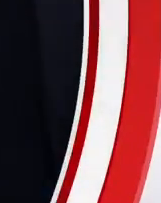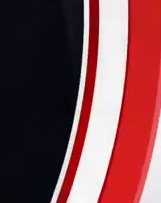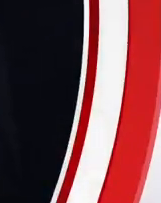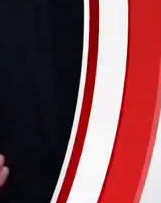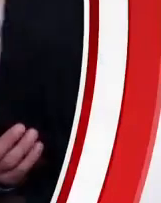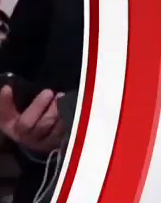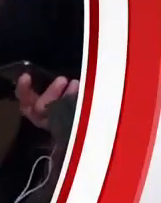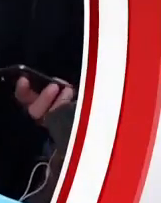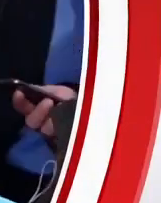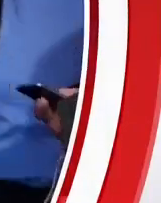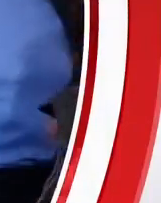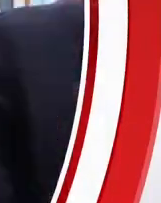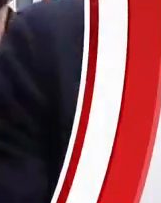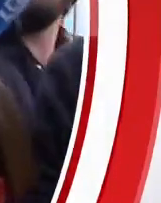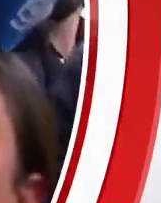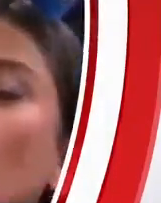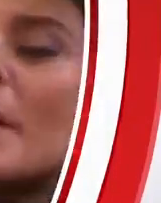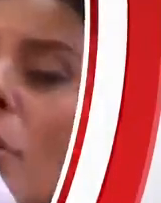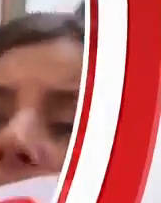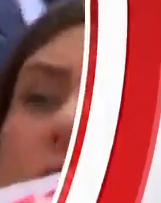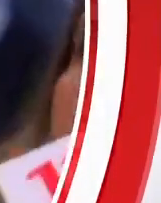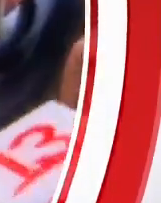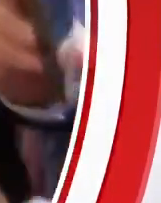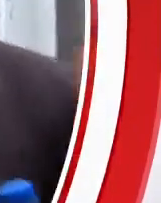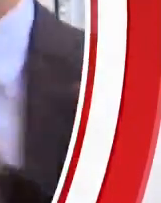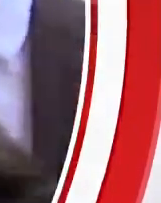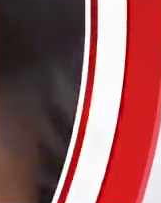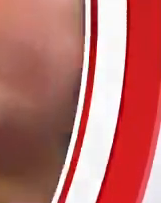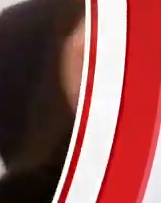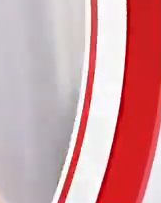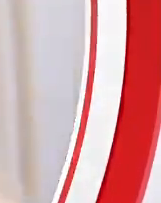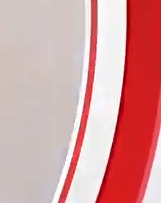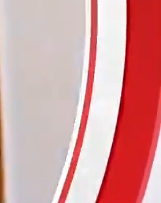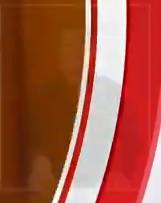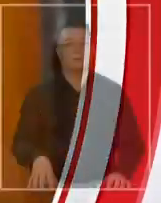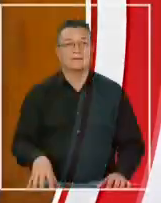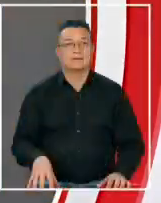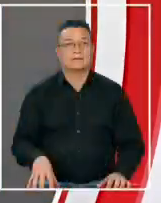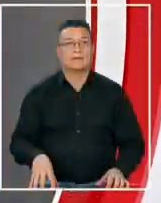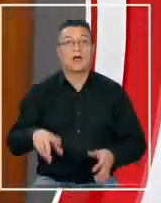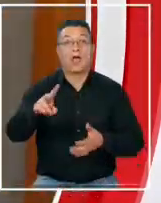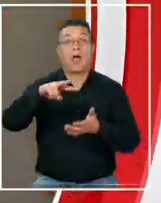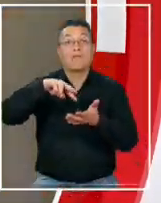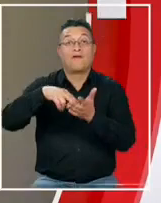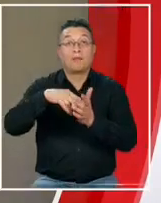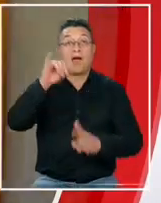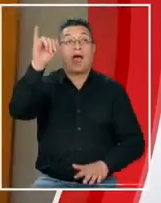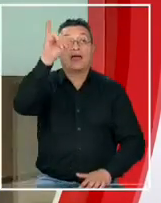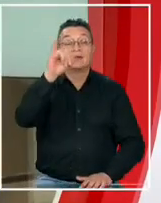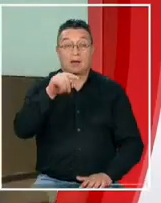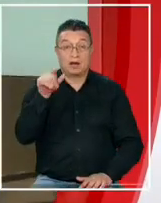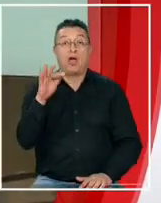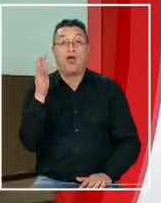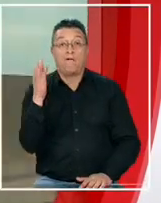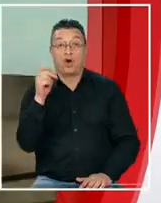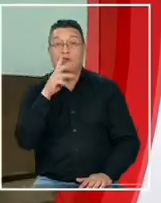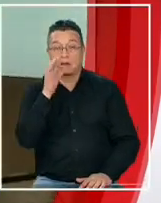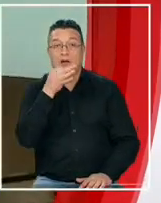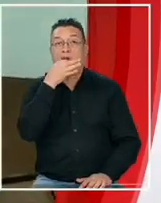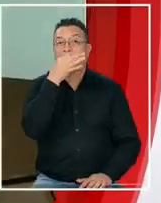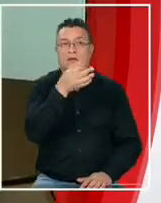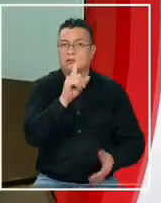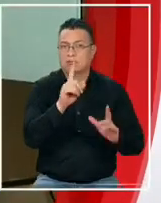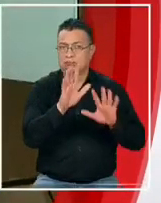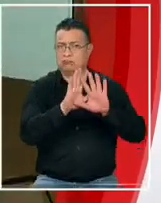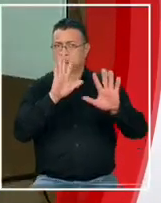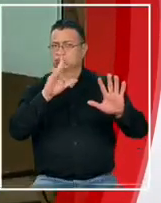En la llamada crisis de las Isapres, el presidente de la Corte Suprema, Juan Eduardo Fuentes, se desmarcó de las declaraciones de la ministra Ángela